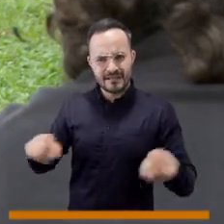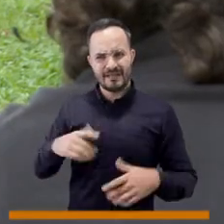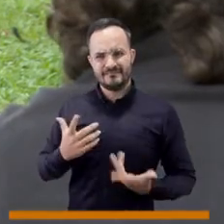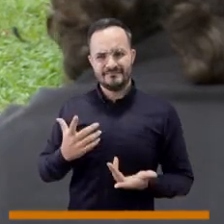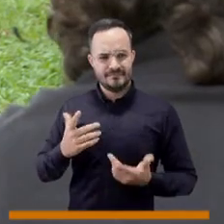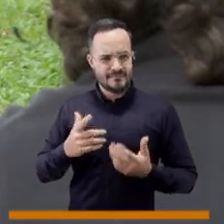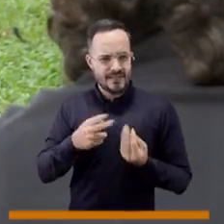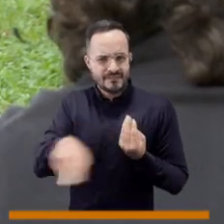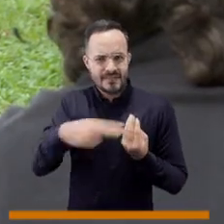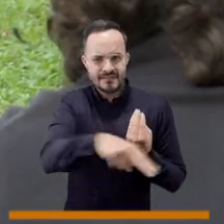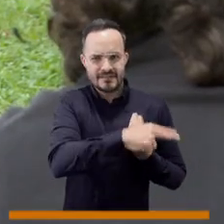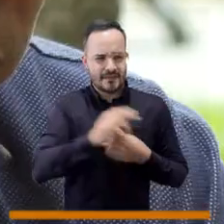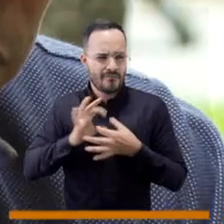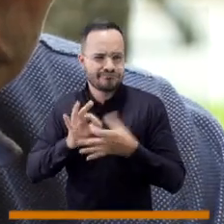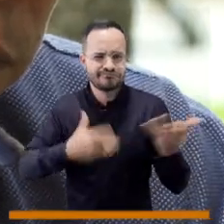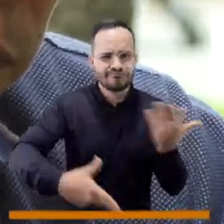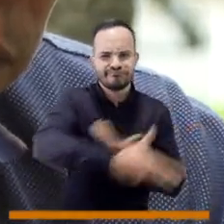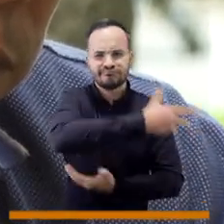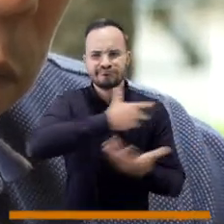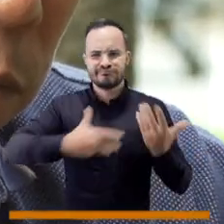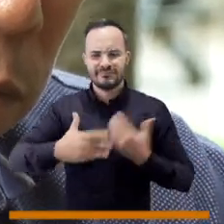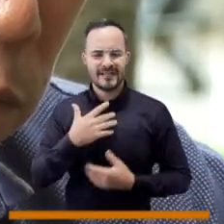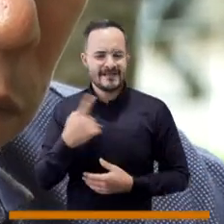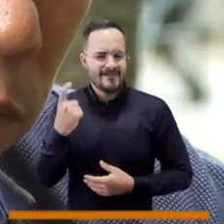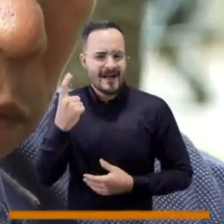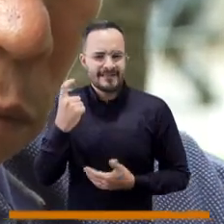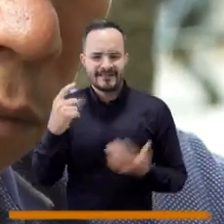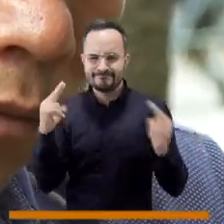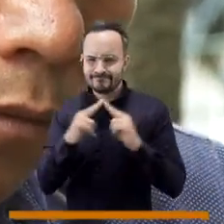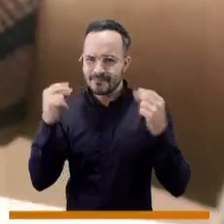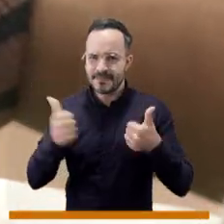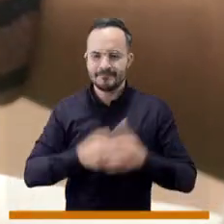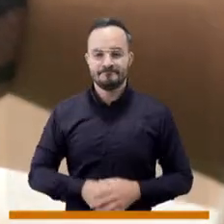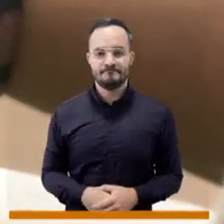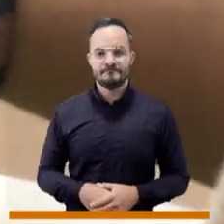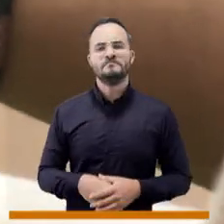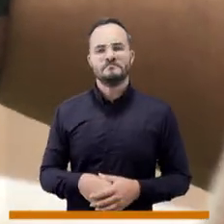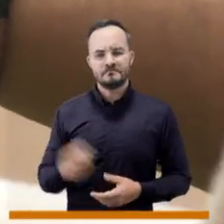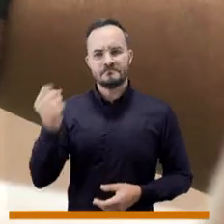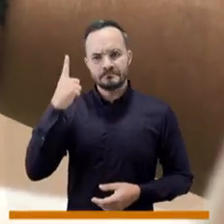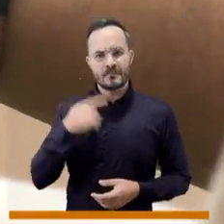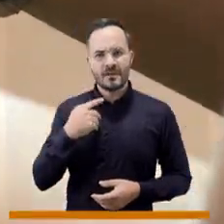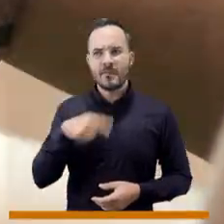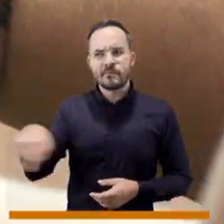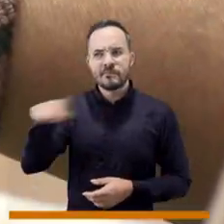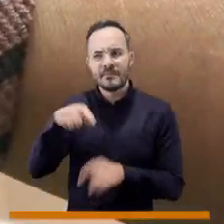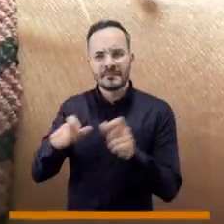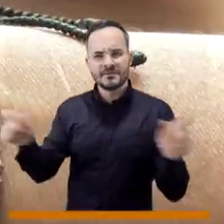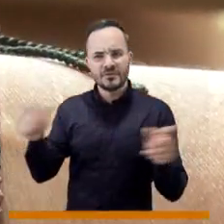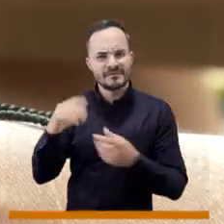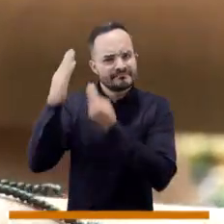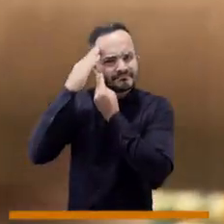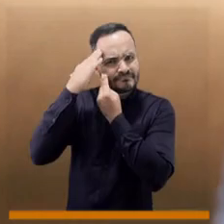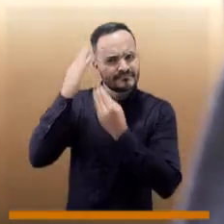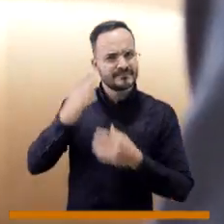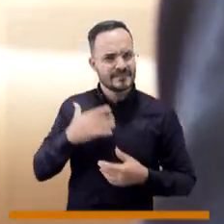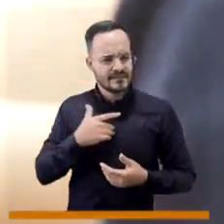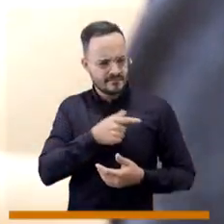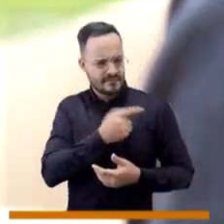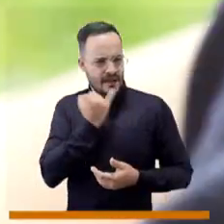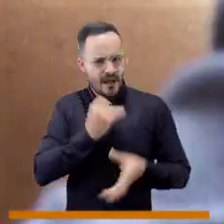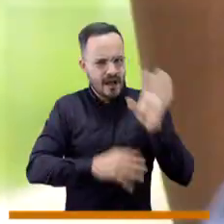diversidad y de especies con las que cohabitamos. Profe, ¿cuáles son las ventajas de que ese idioma hagan parte de los saberes de las personas?